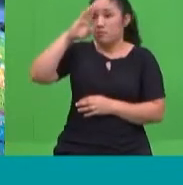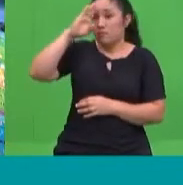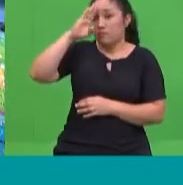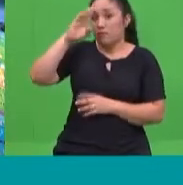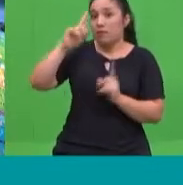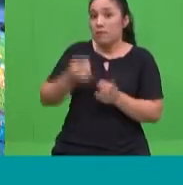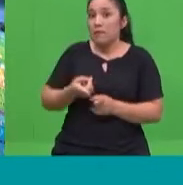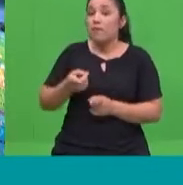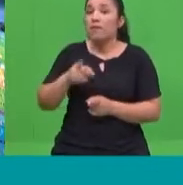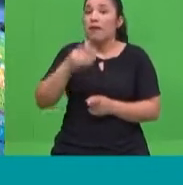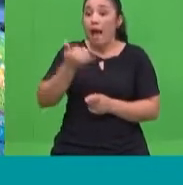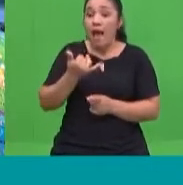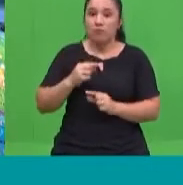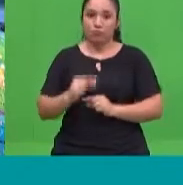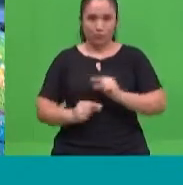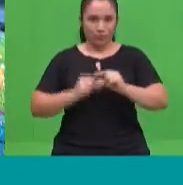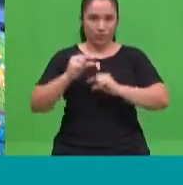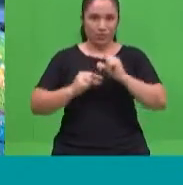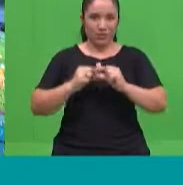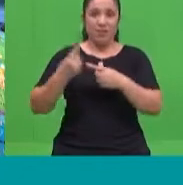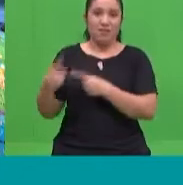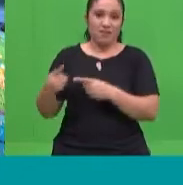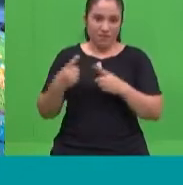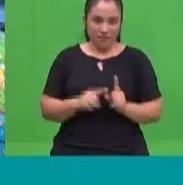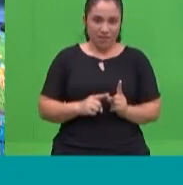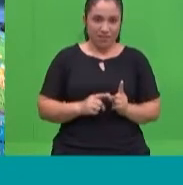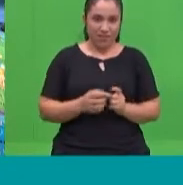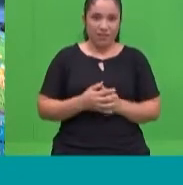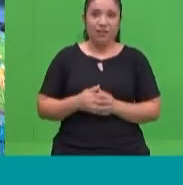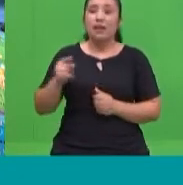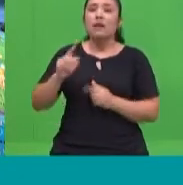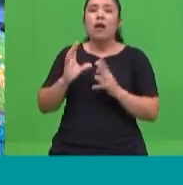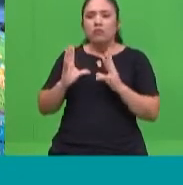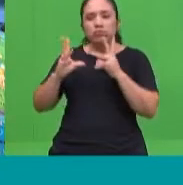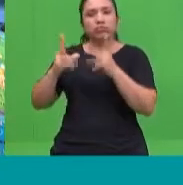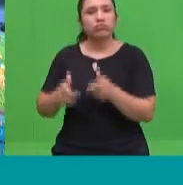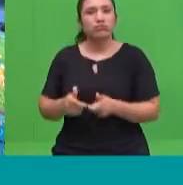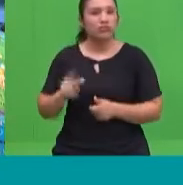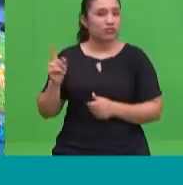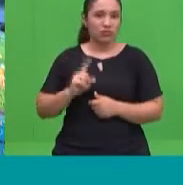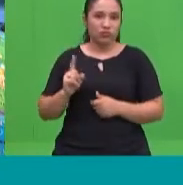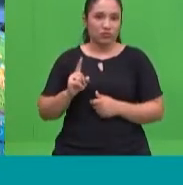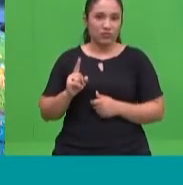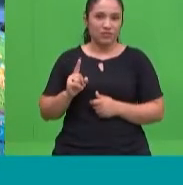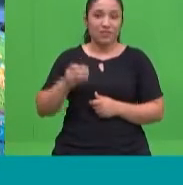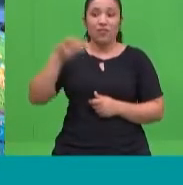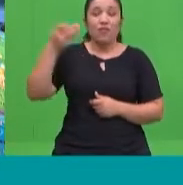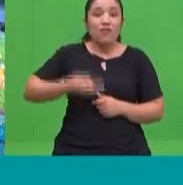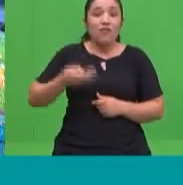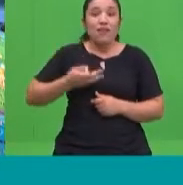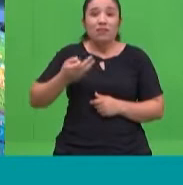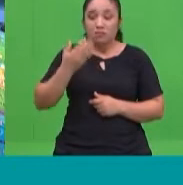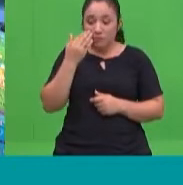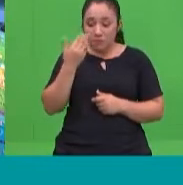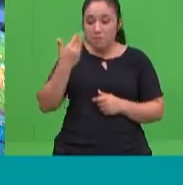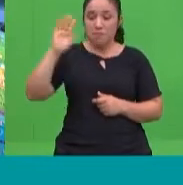educativo que ahora tiene otras características, No es algo automático. Claro. La presencia de ese adulto